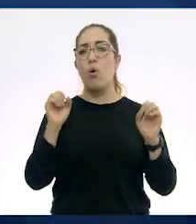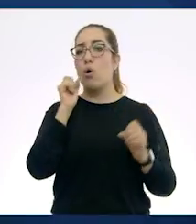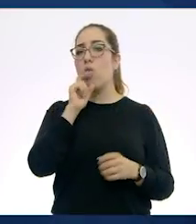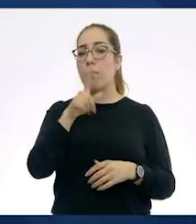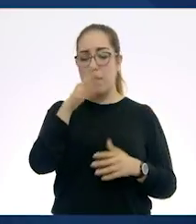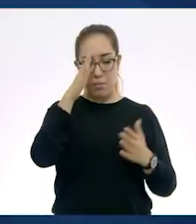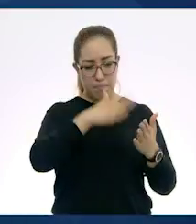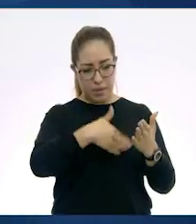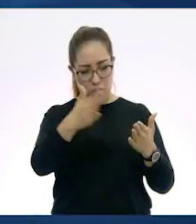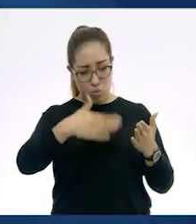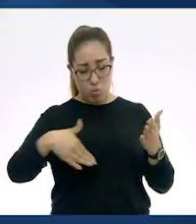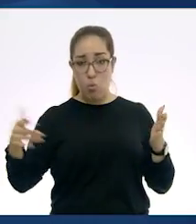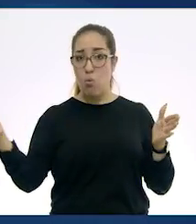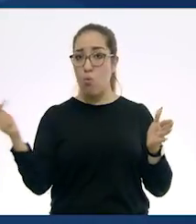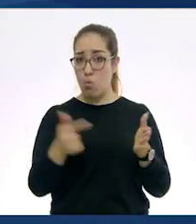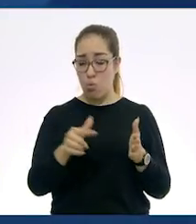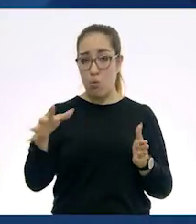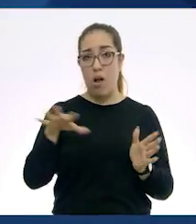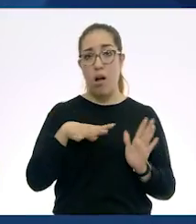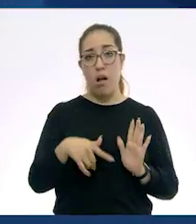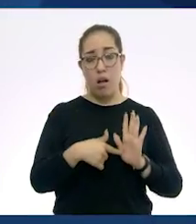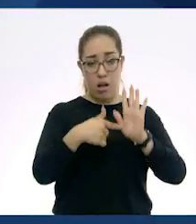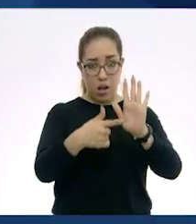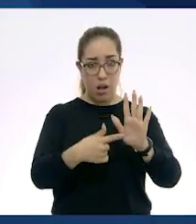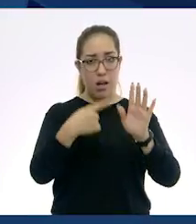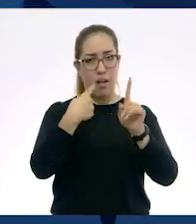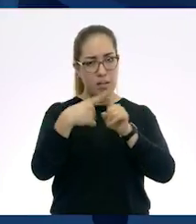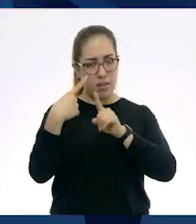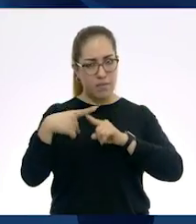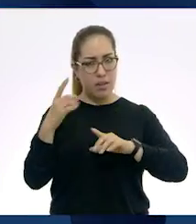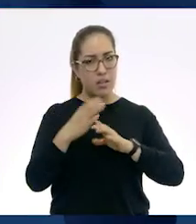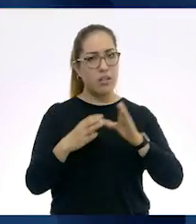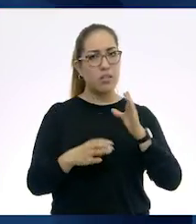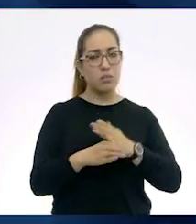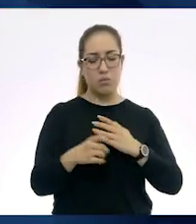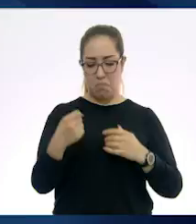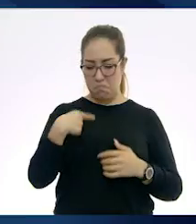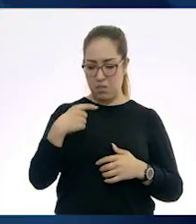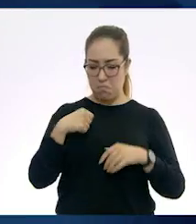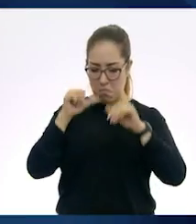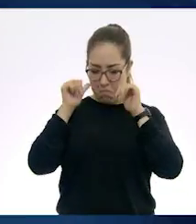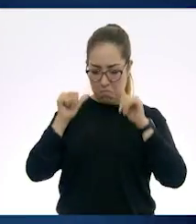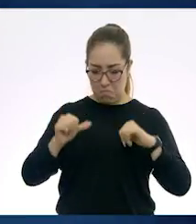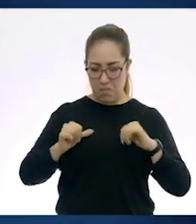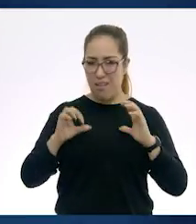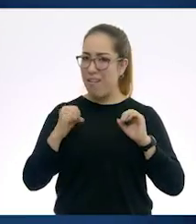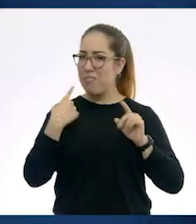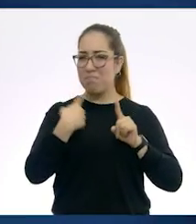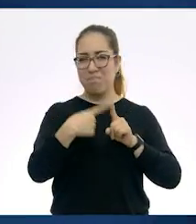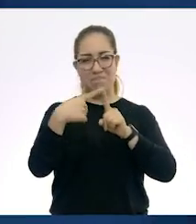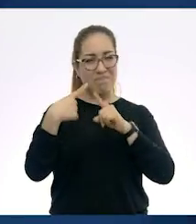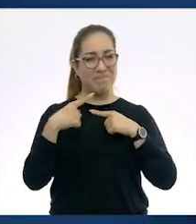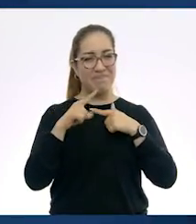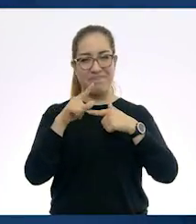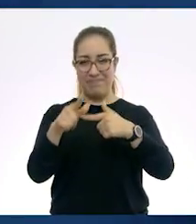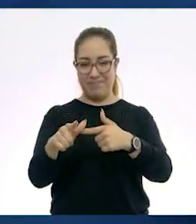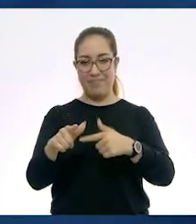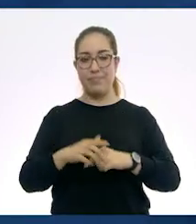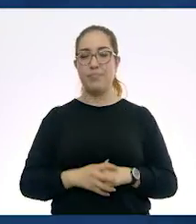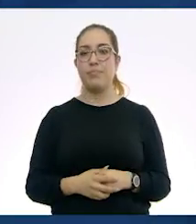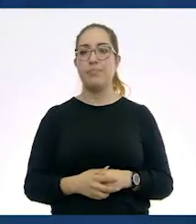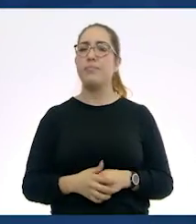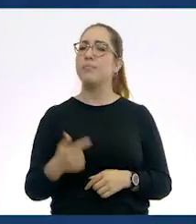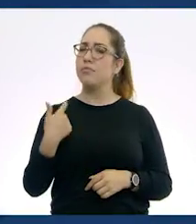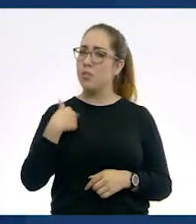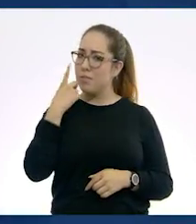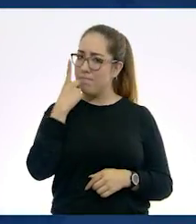pinturas con las cuales también los representaban. se representaban a ellos mismos y así sucesivamente. Y